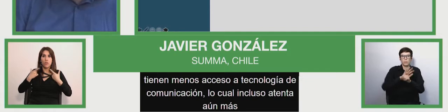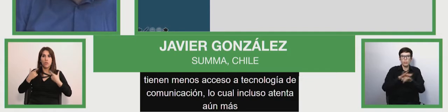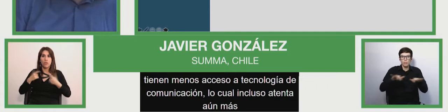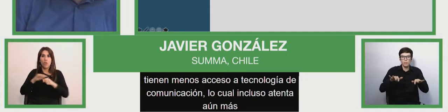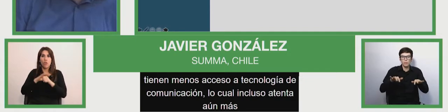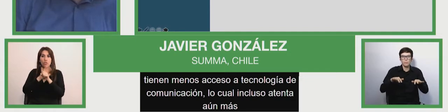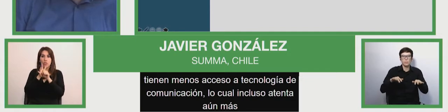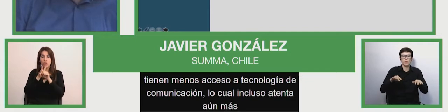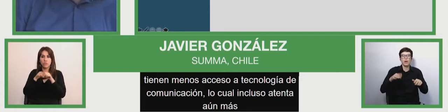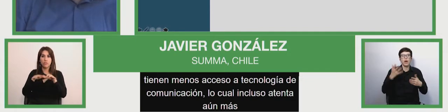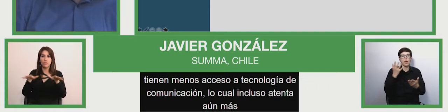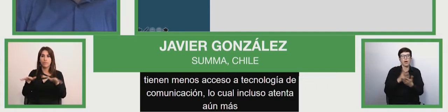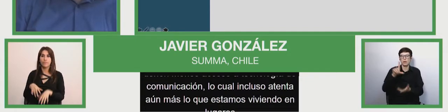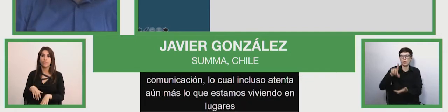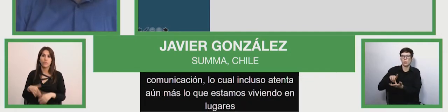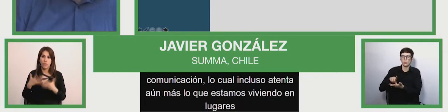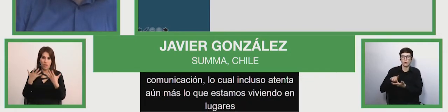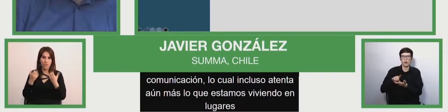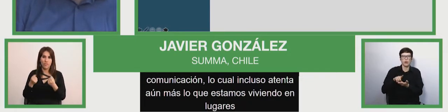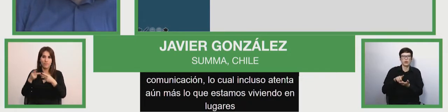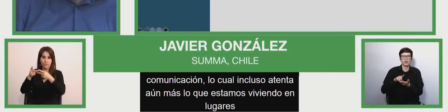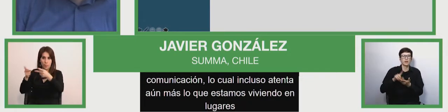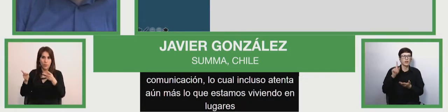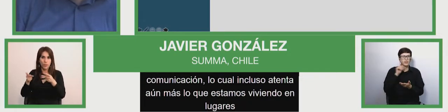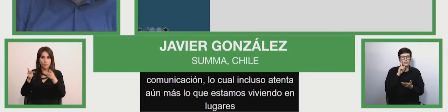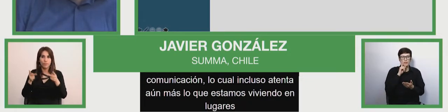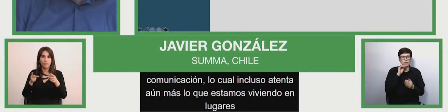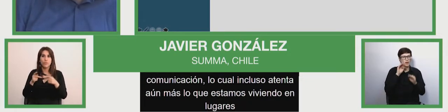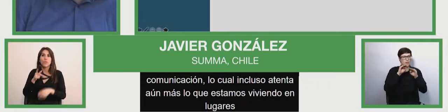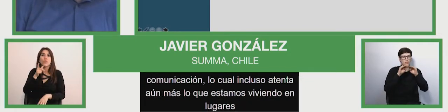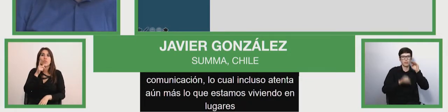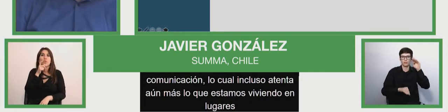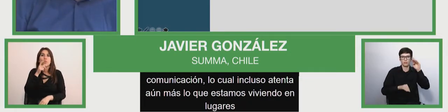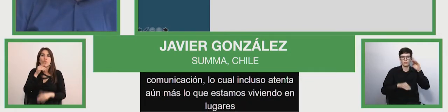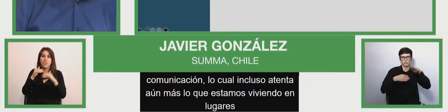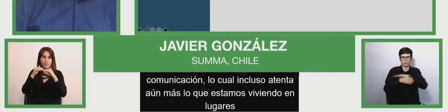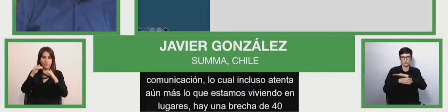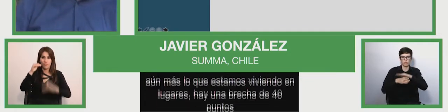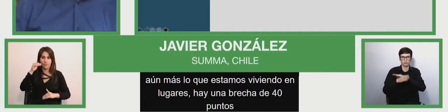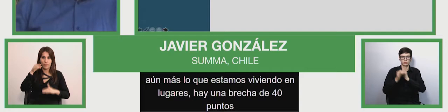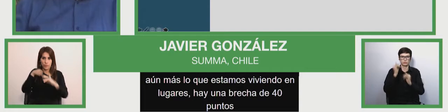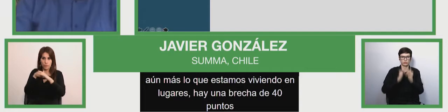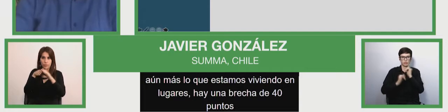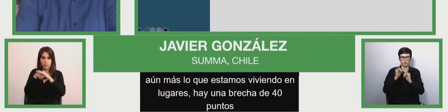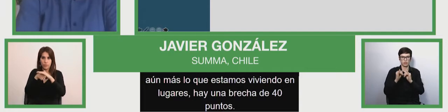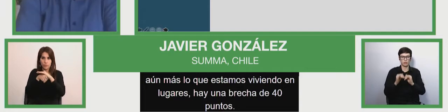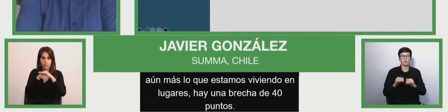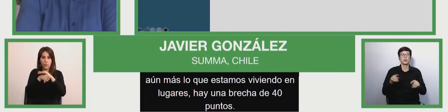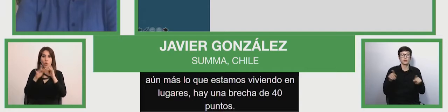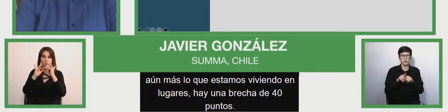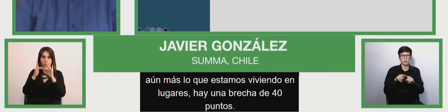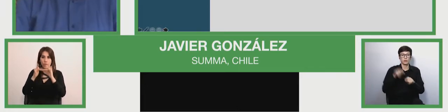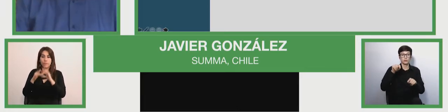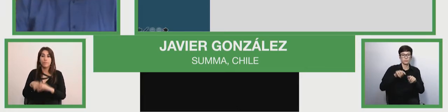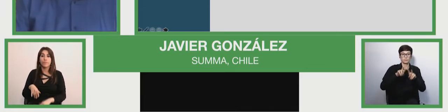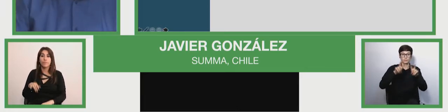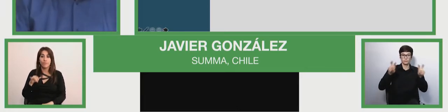hay una brecha de 40 puntos en los que es el acceso. Todo esto redunda, por supuesto, en que